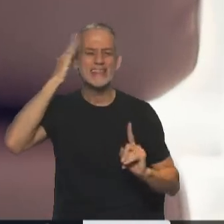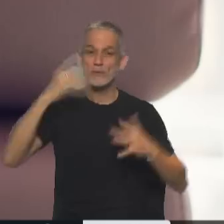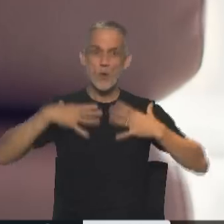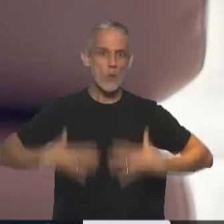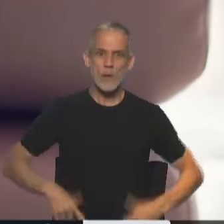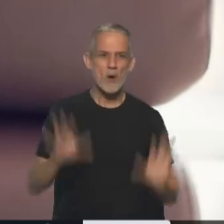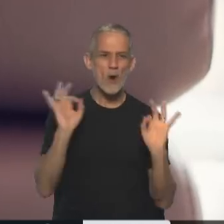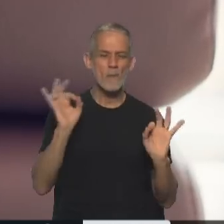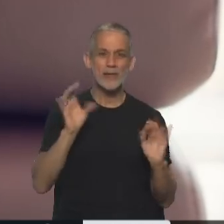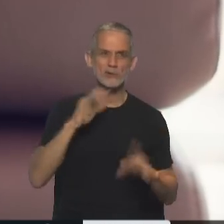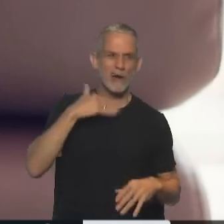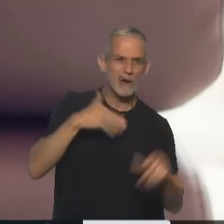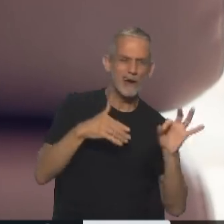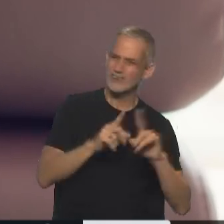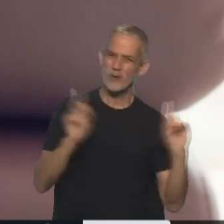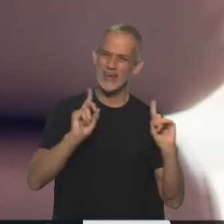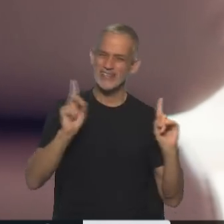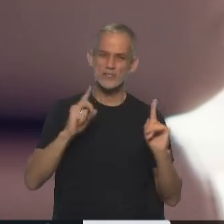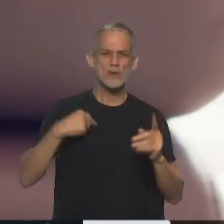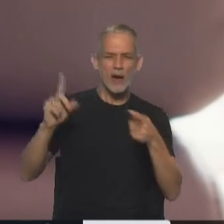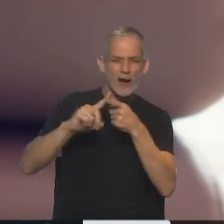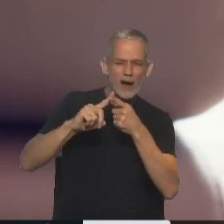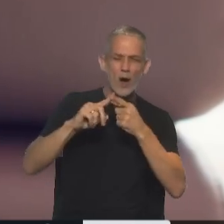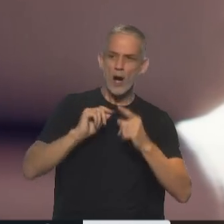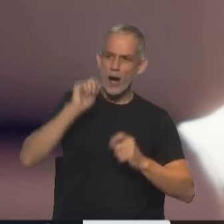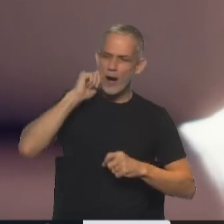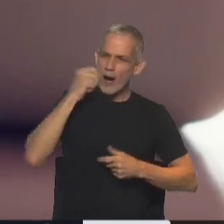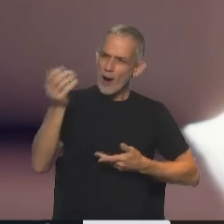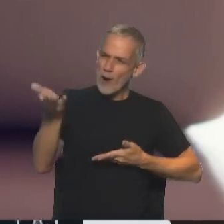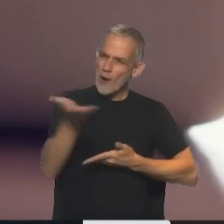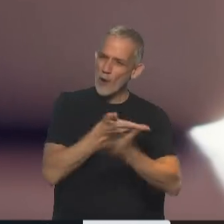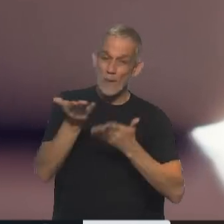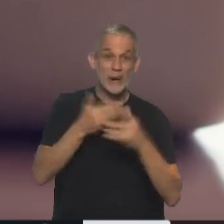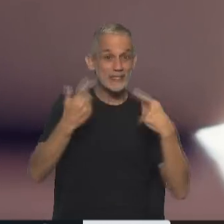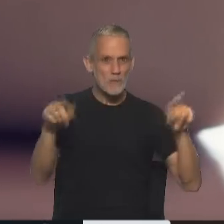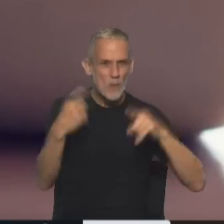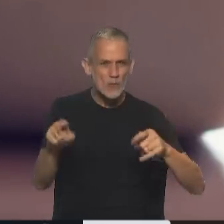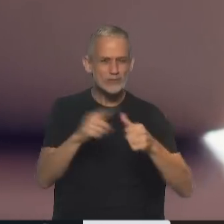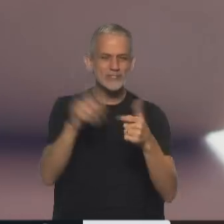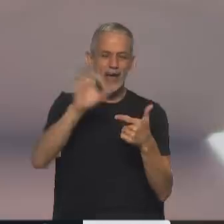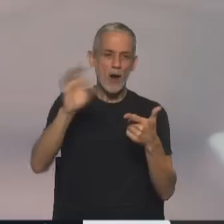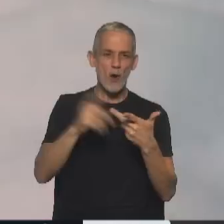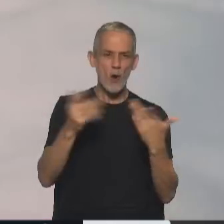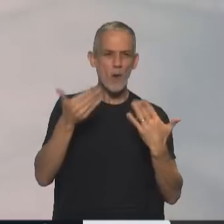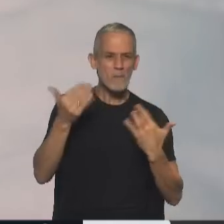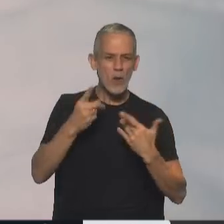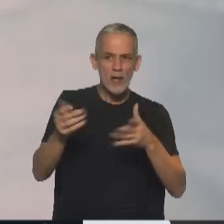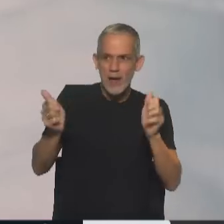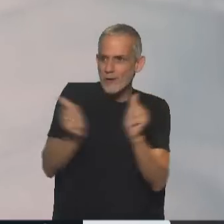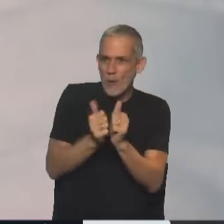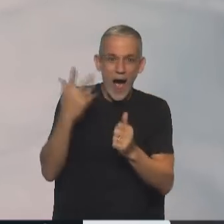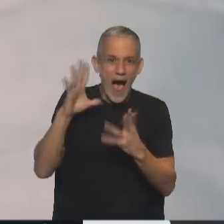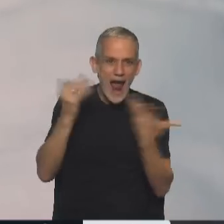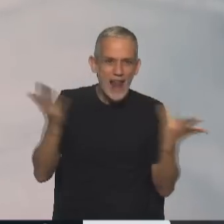cuerpo, es la relación con el otro, es sentir placer en compartir una música, en poder hacer algo juntos,